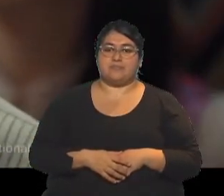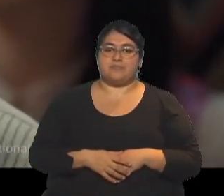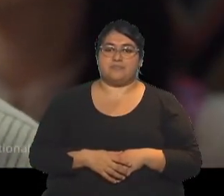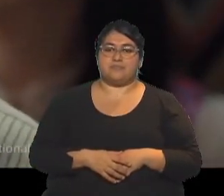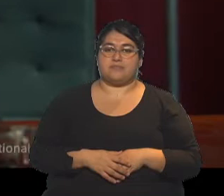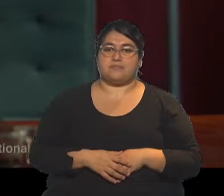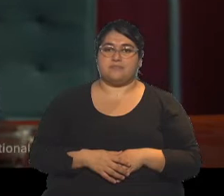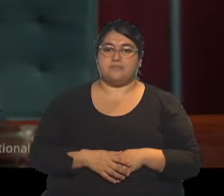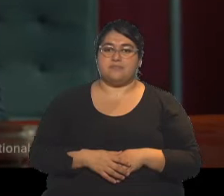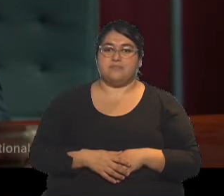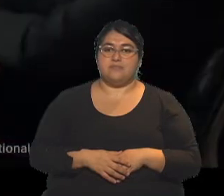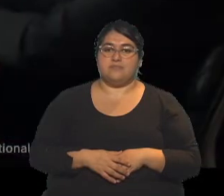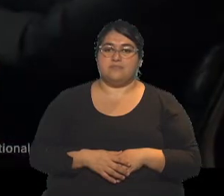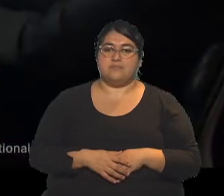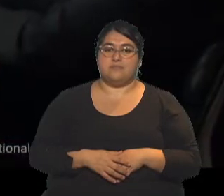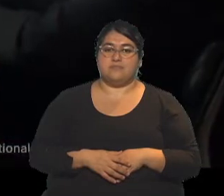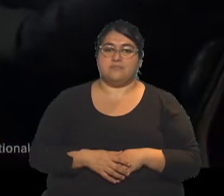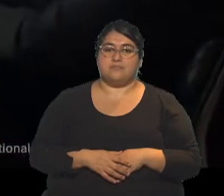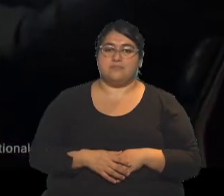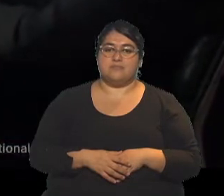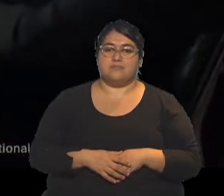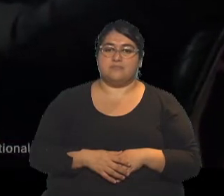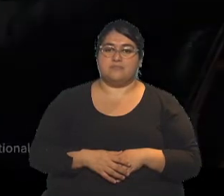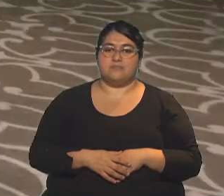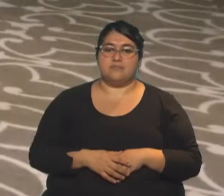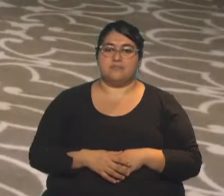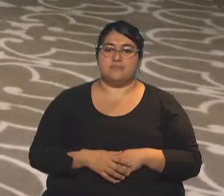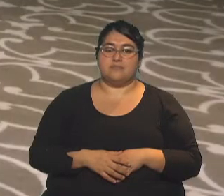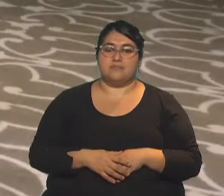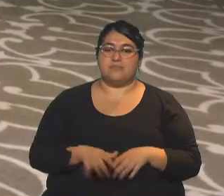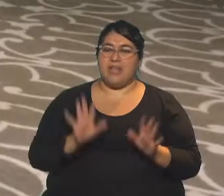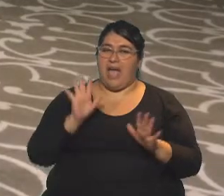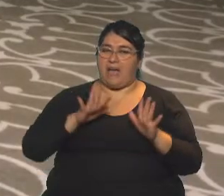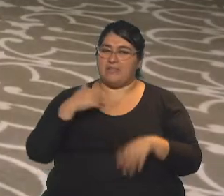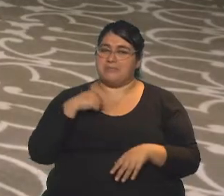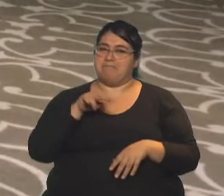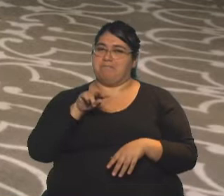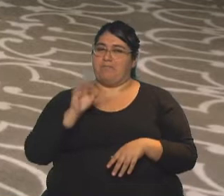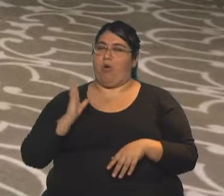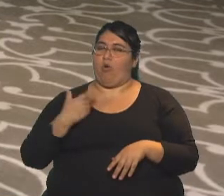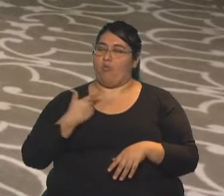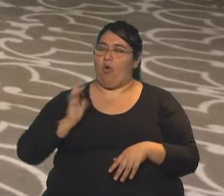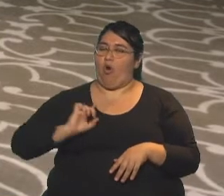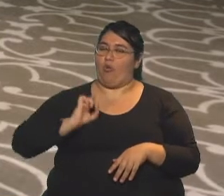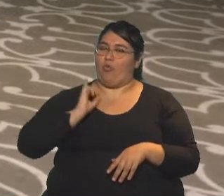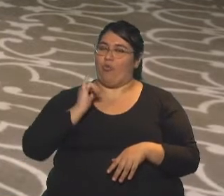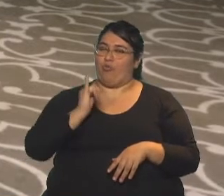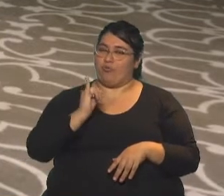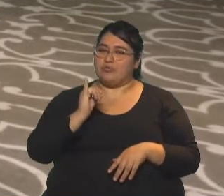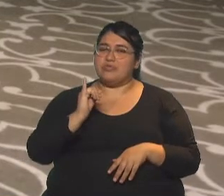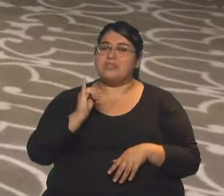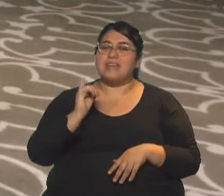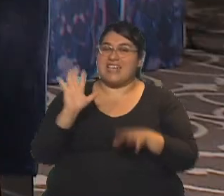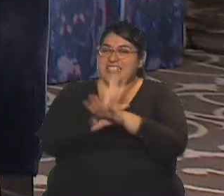que Argentina no clasifique son... 41.4%. A mí me da mucho orgullo formar parte de nuestra